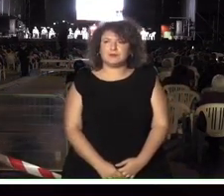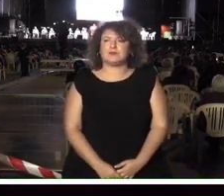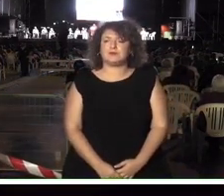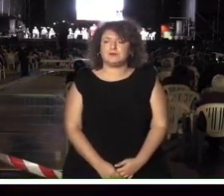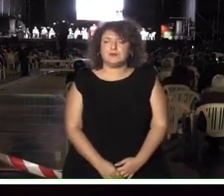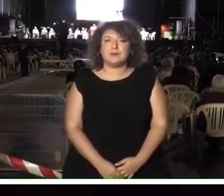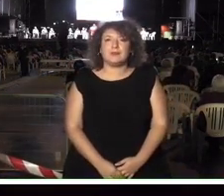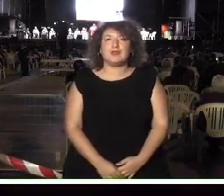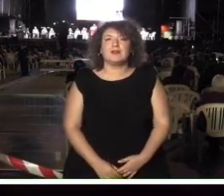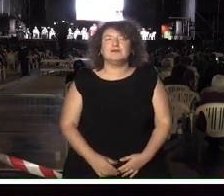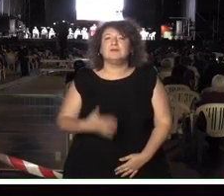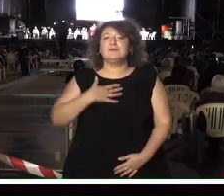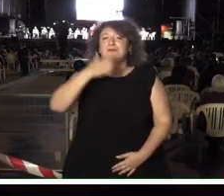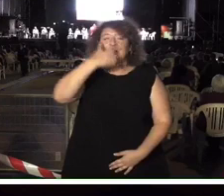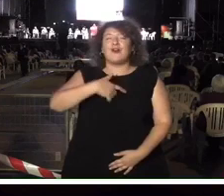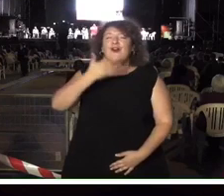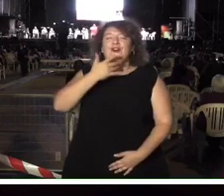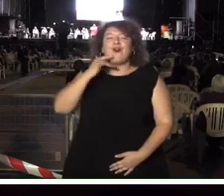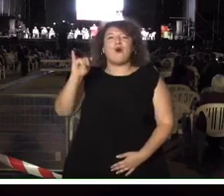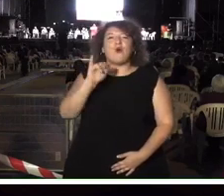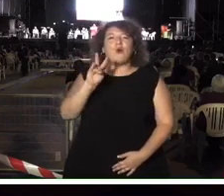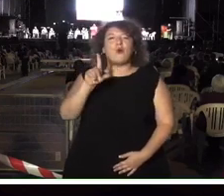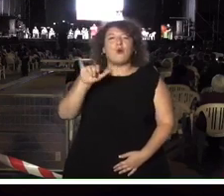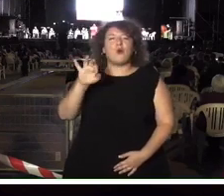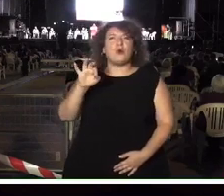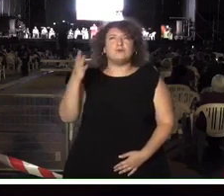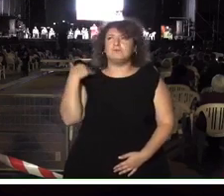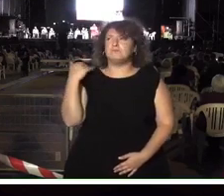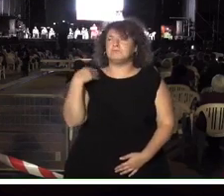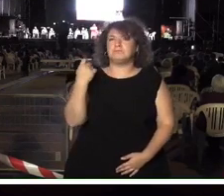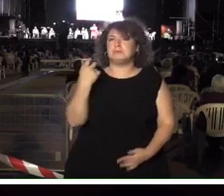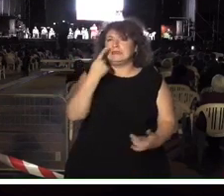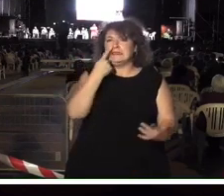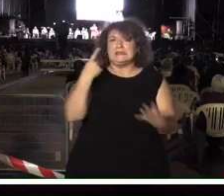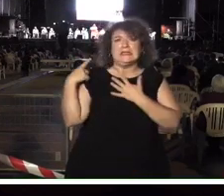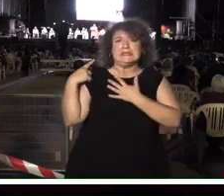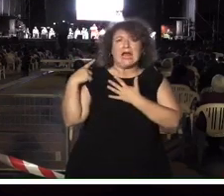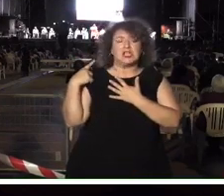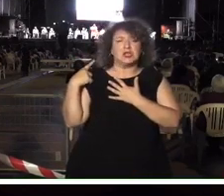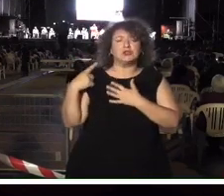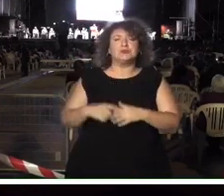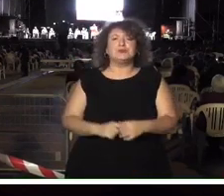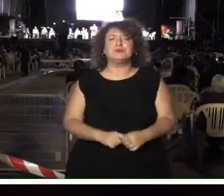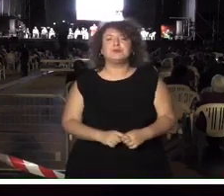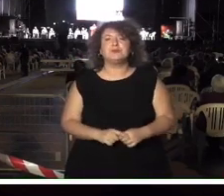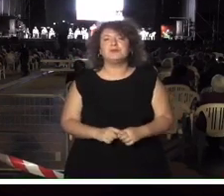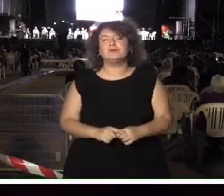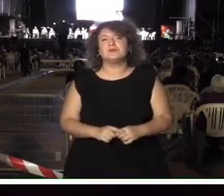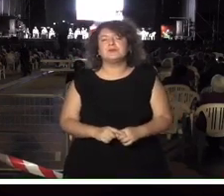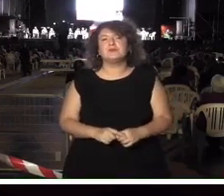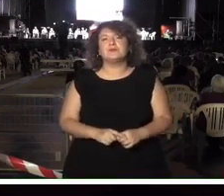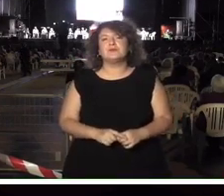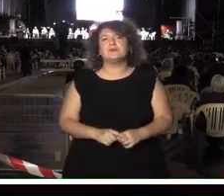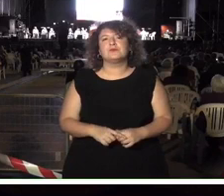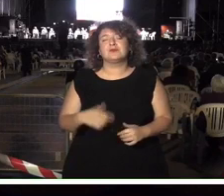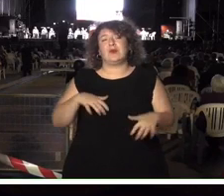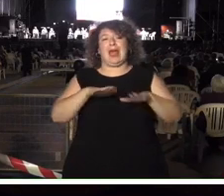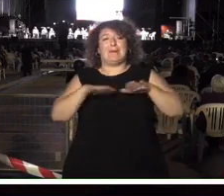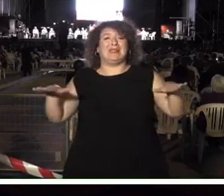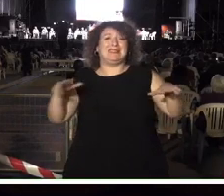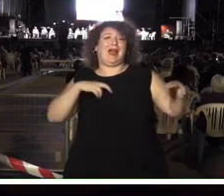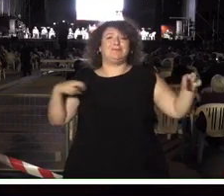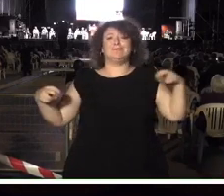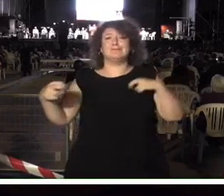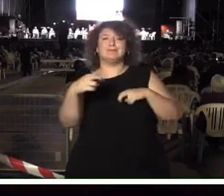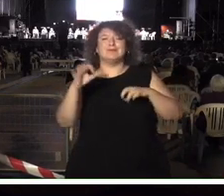Yo conocí a Julio hace solamente seis años. Fui a una mesa redonda que había